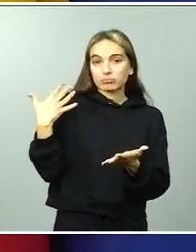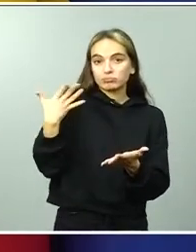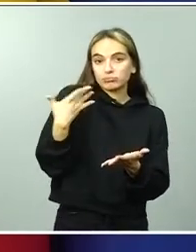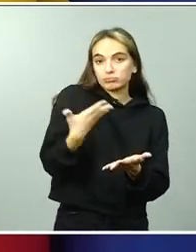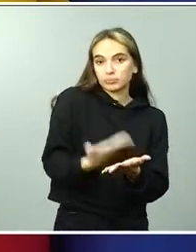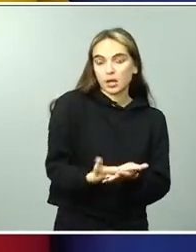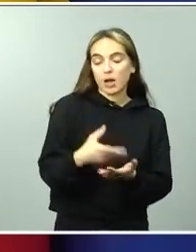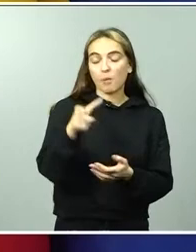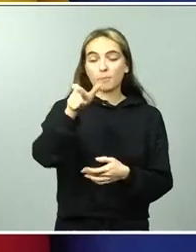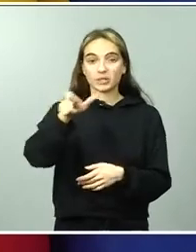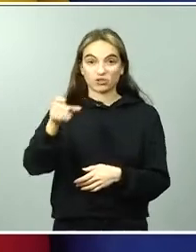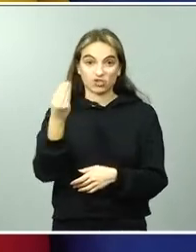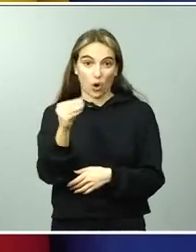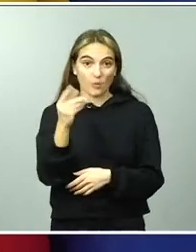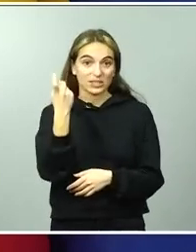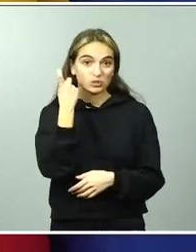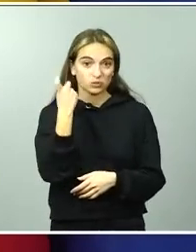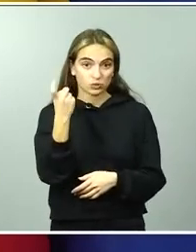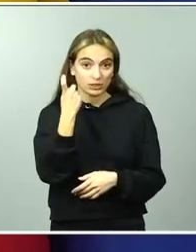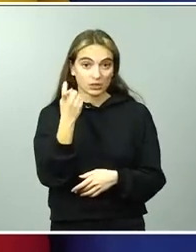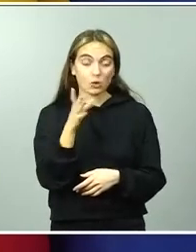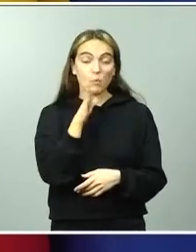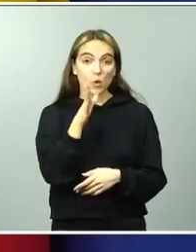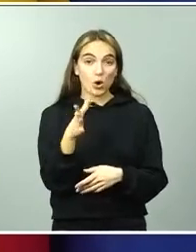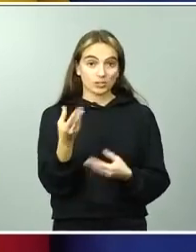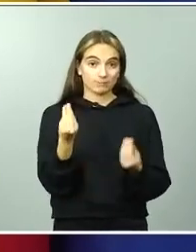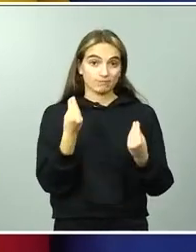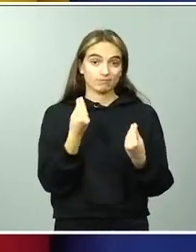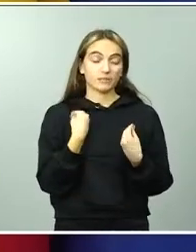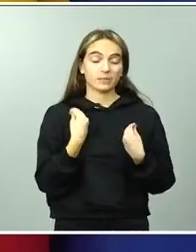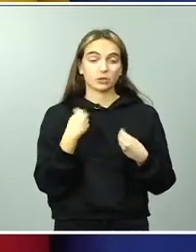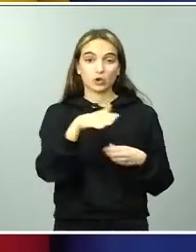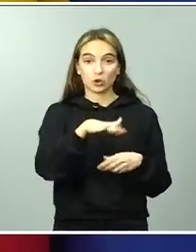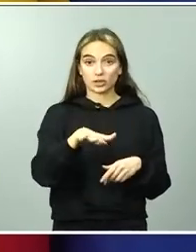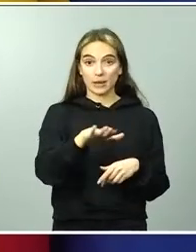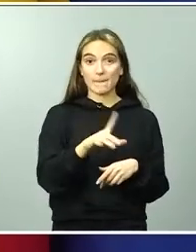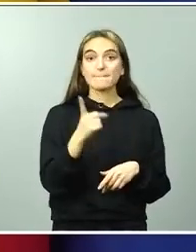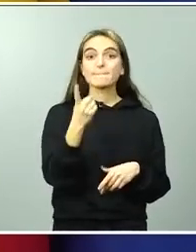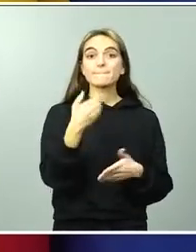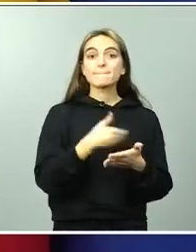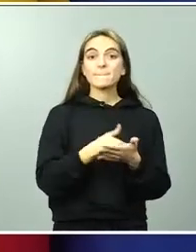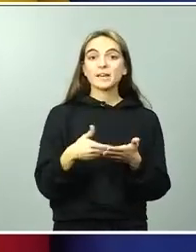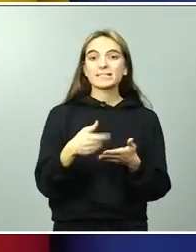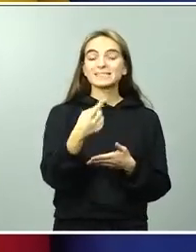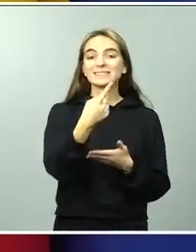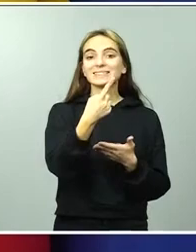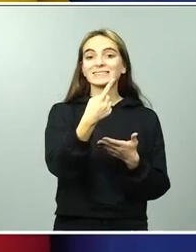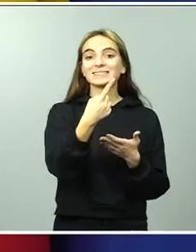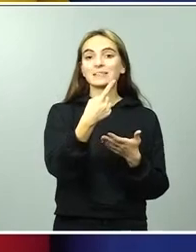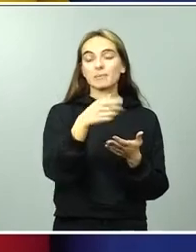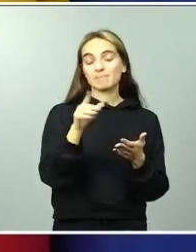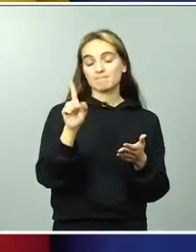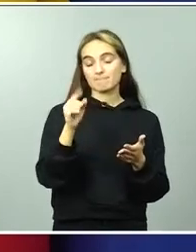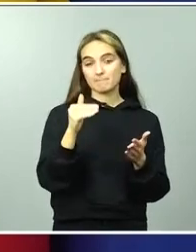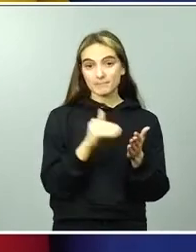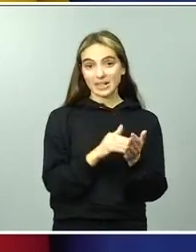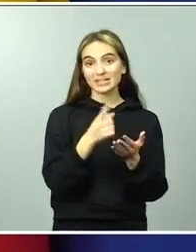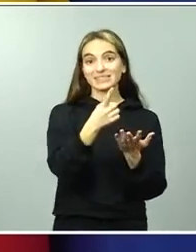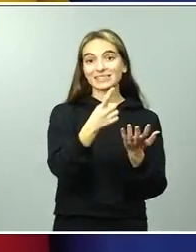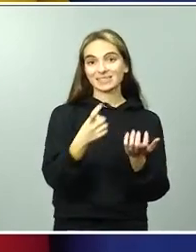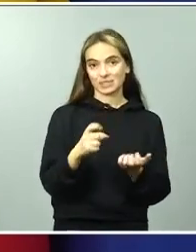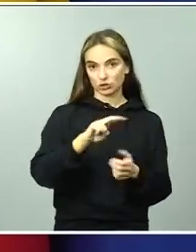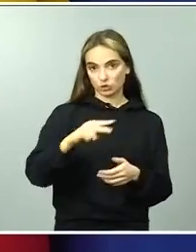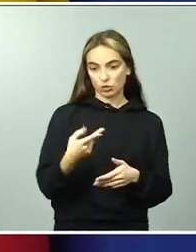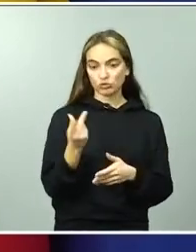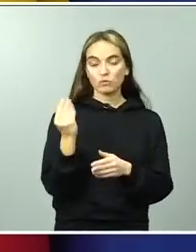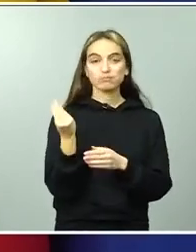residencia recibían 1.600 euros. Bueno, pues ahora, a partir de este nuevo curso, de esta nueva convocatoria para